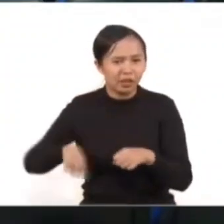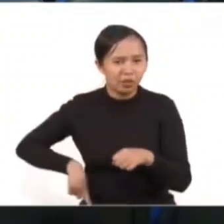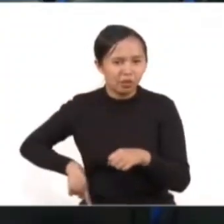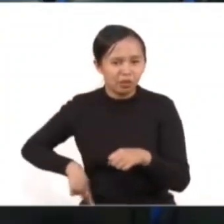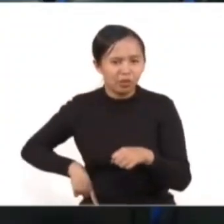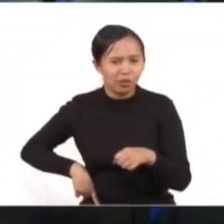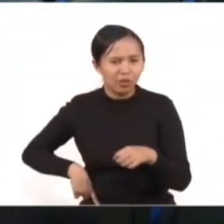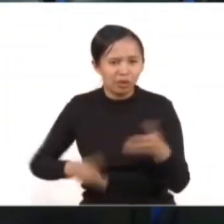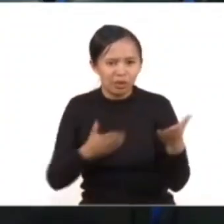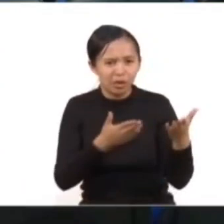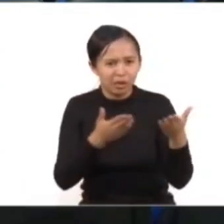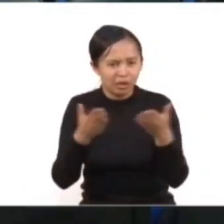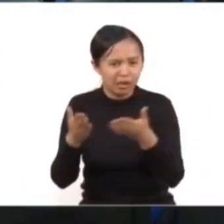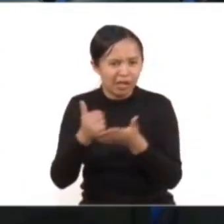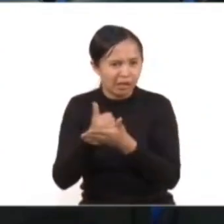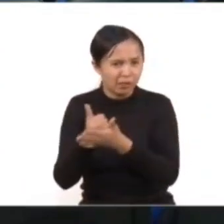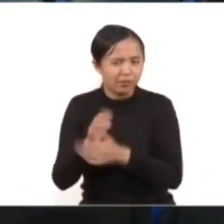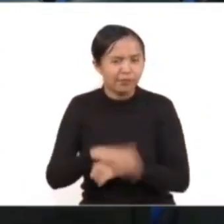México.